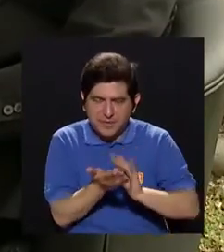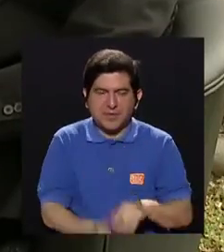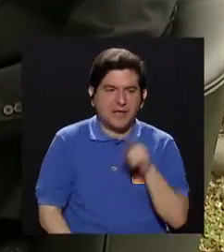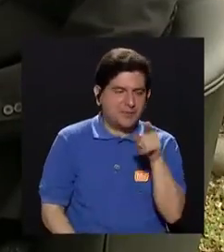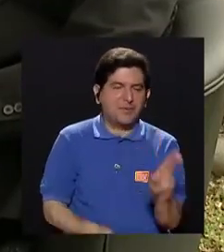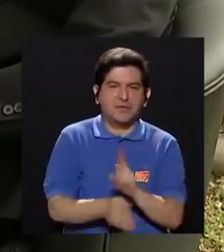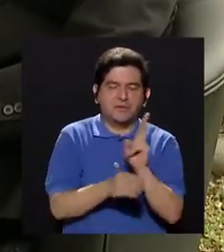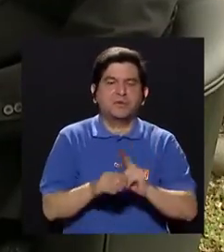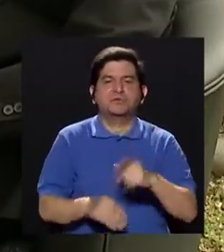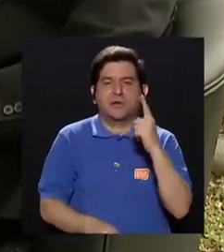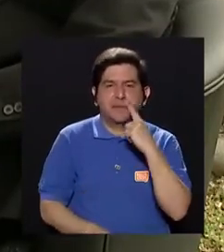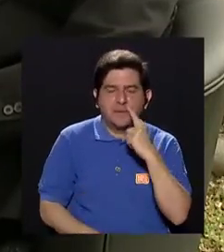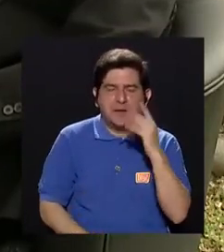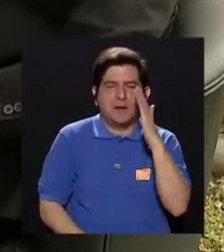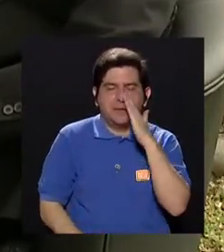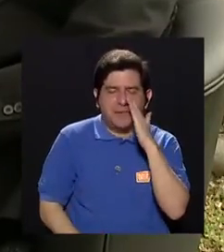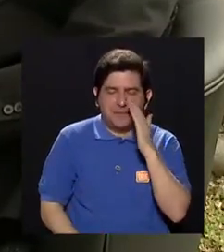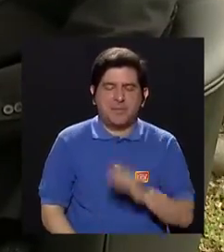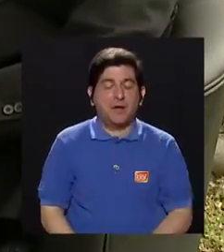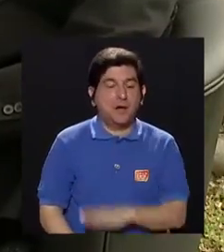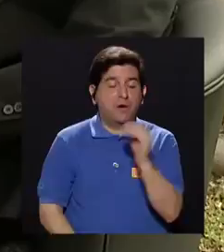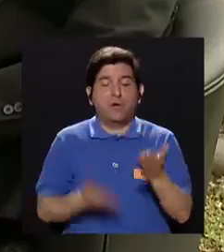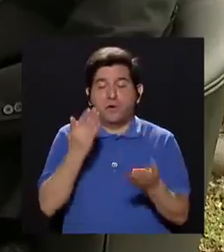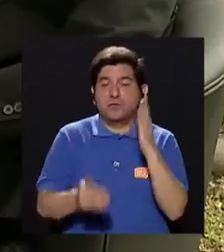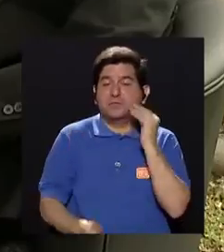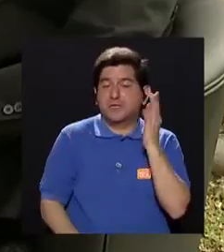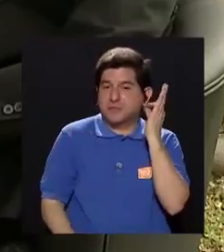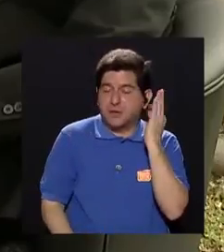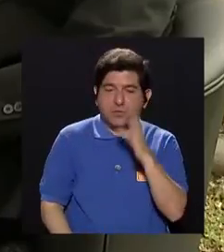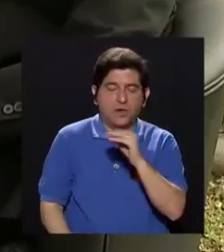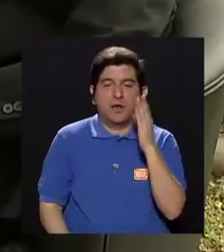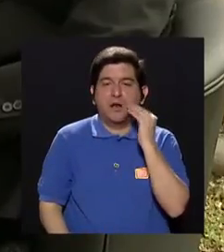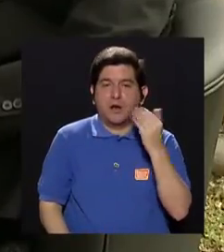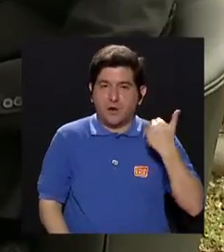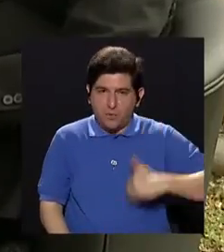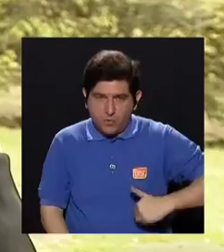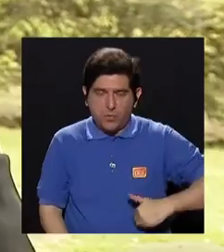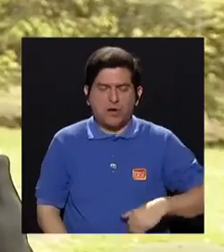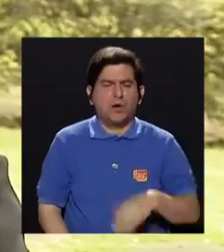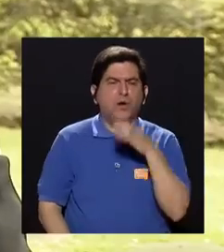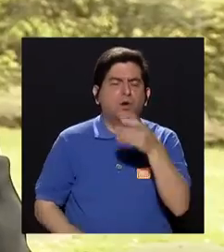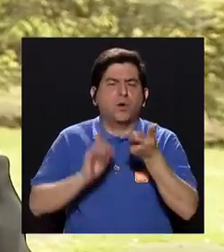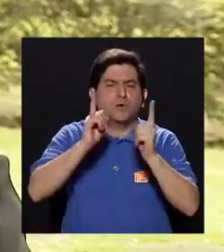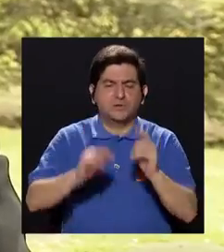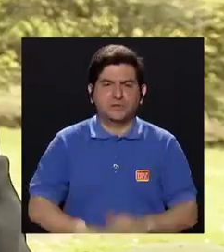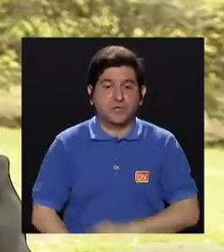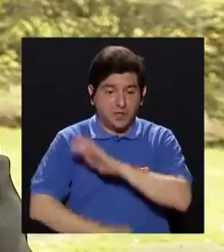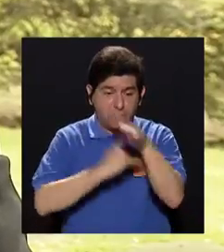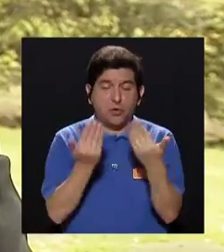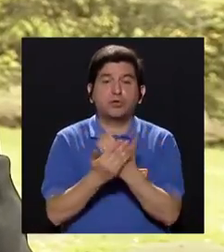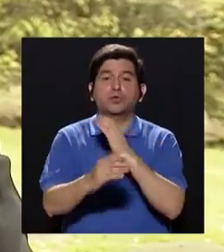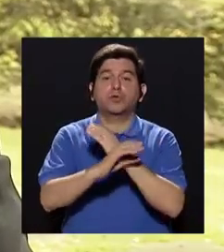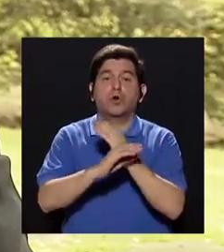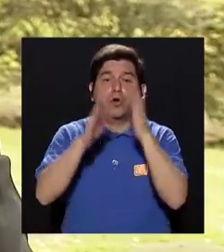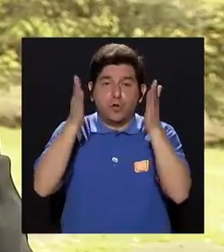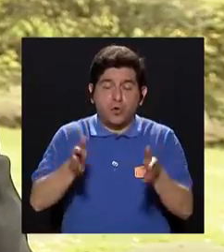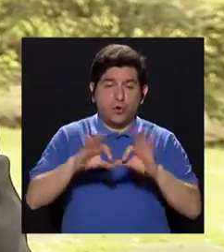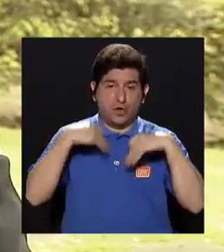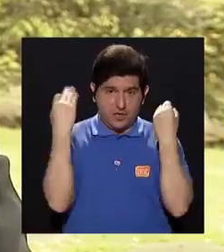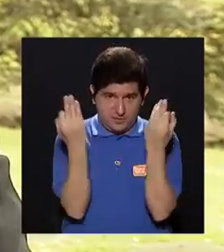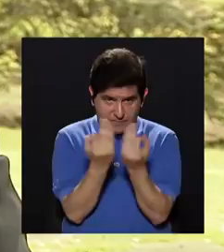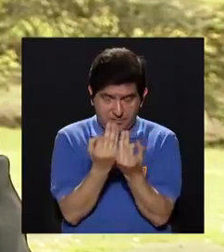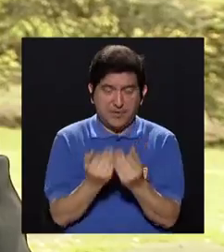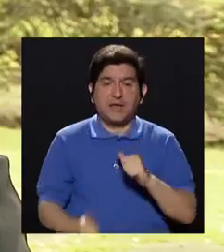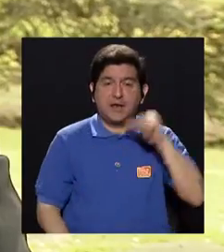tomando este papá, mamá o abuelita o abuelito. ¿Qué recomendaciones para ellos, doctor? Sí, para, por ejemplo, todos los cuidadores o familiares, ya si el